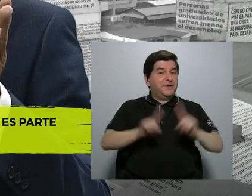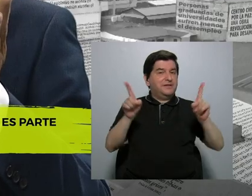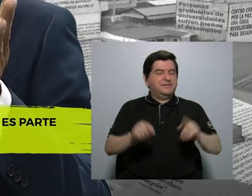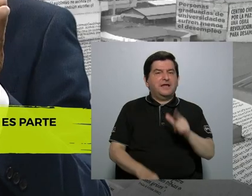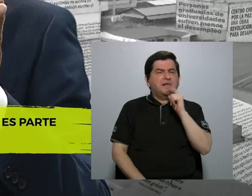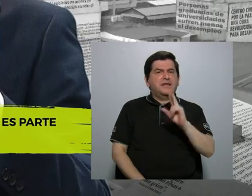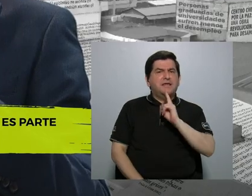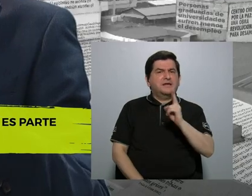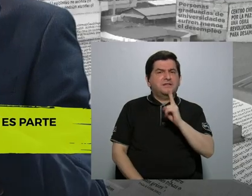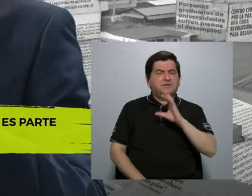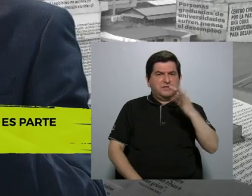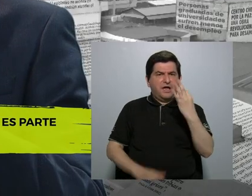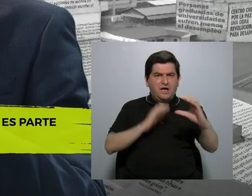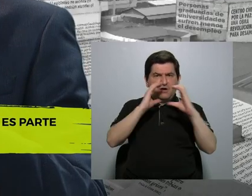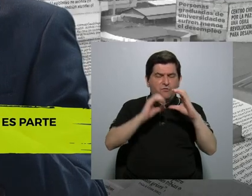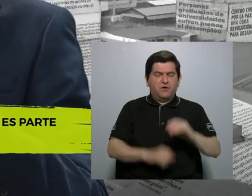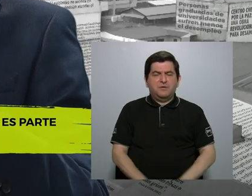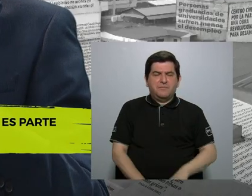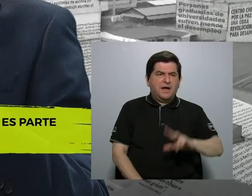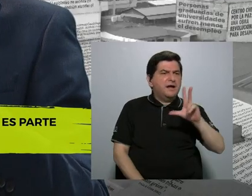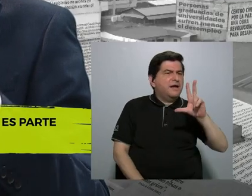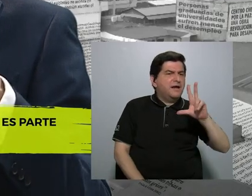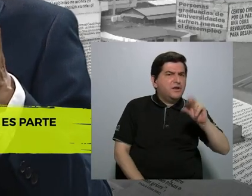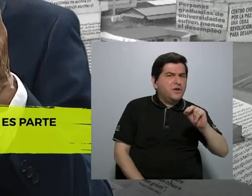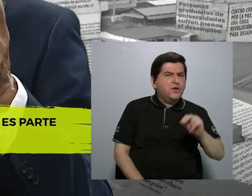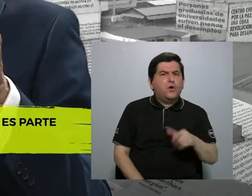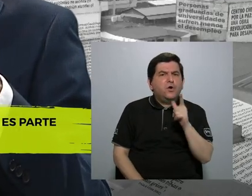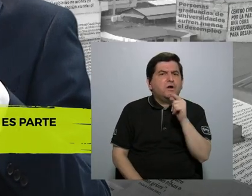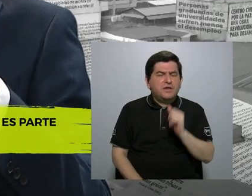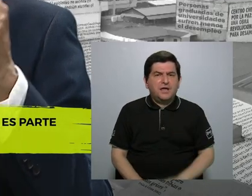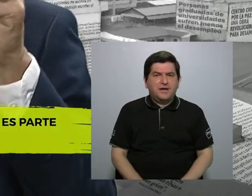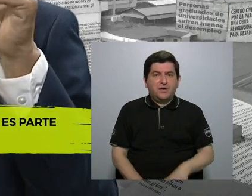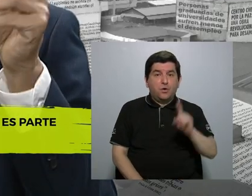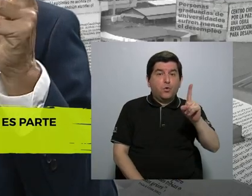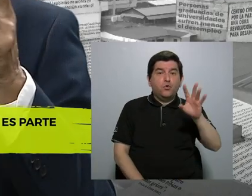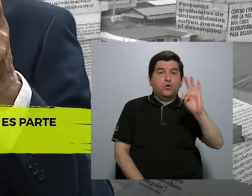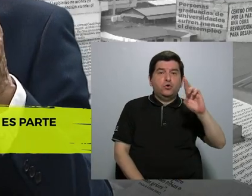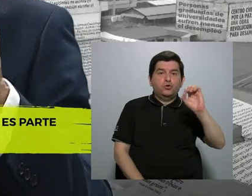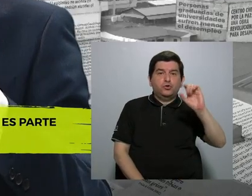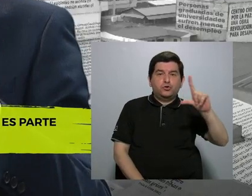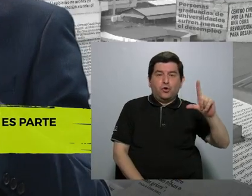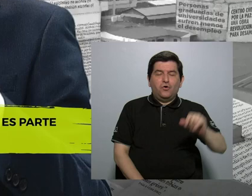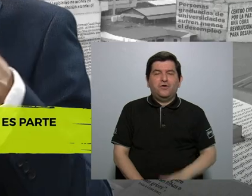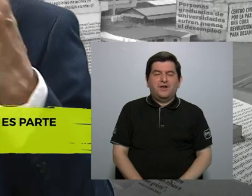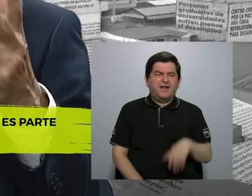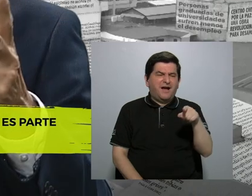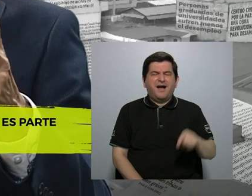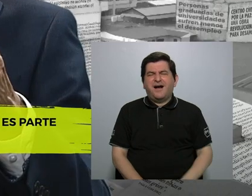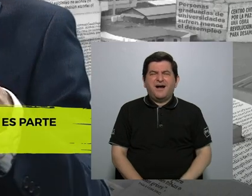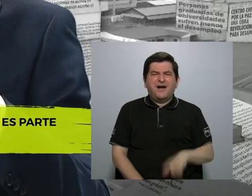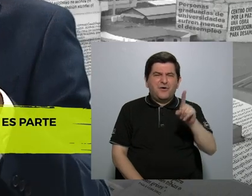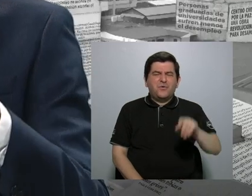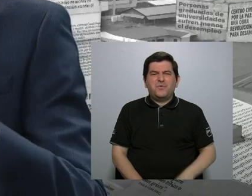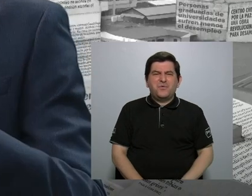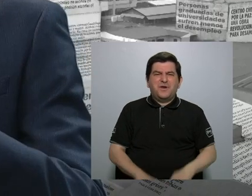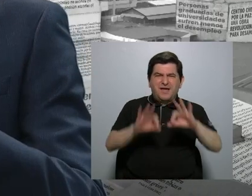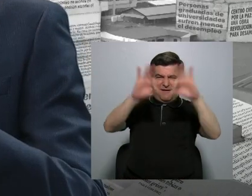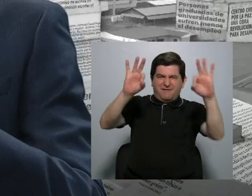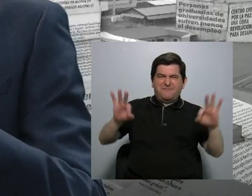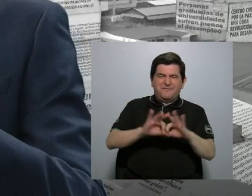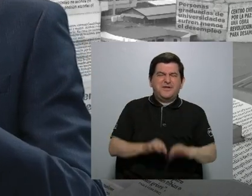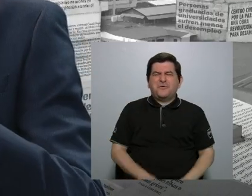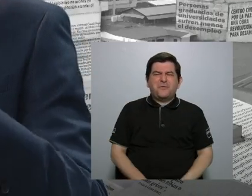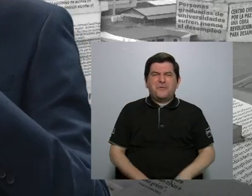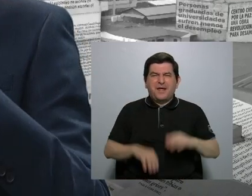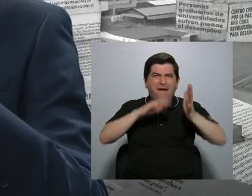es de verdad un medio de comunicación y quién no lo es. ¿Quién es lo que llamamos un troll? Es decir, una figura imaginaria que aparenta ser un medio de comunicación, pero no lo